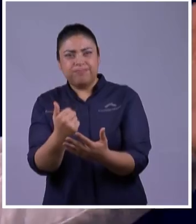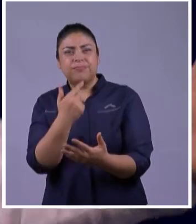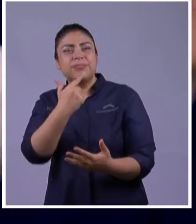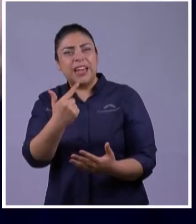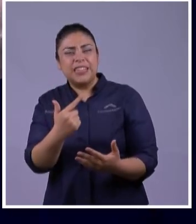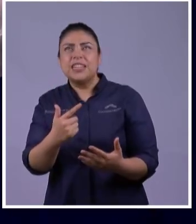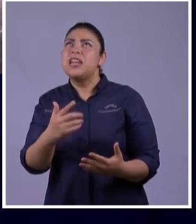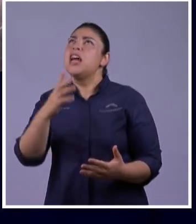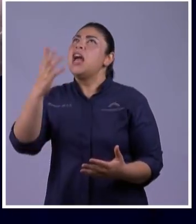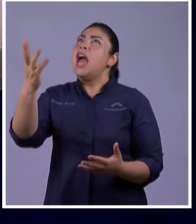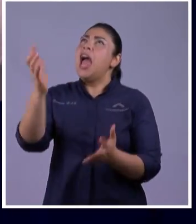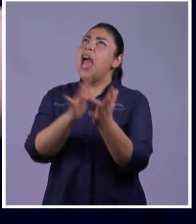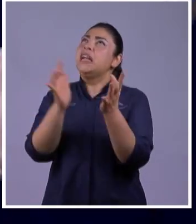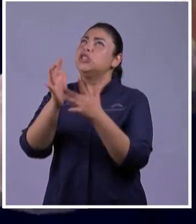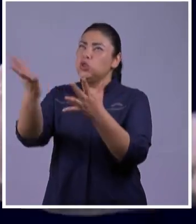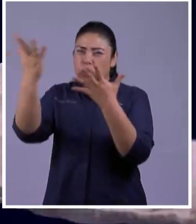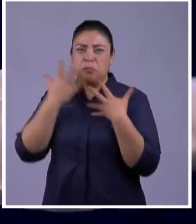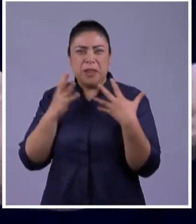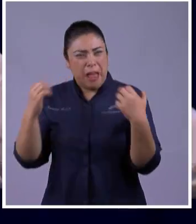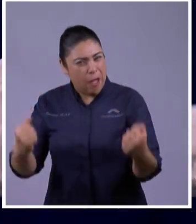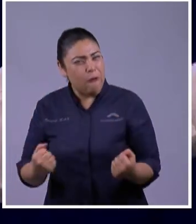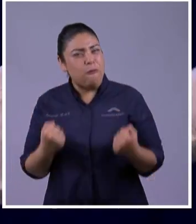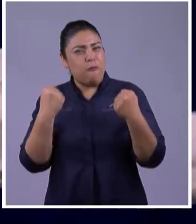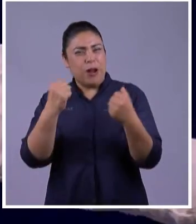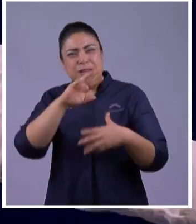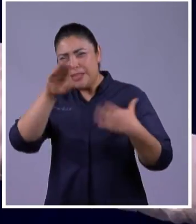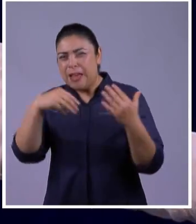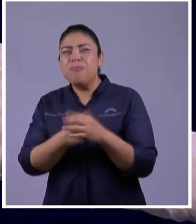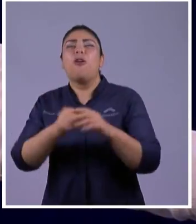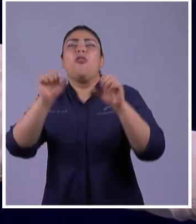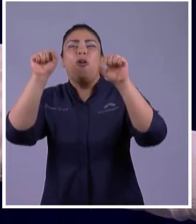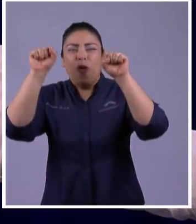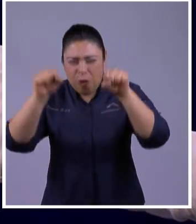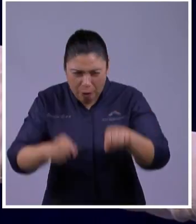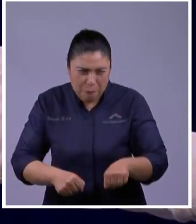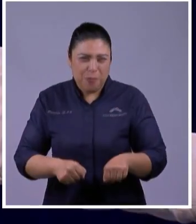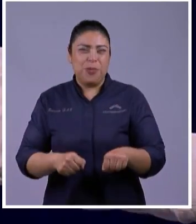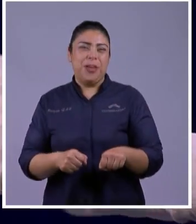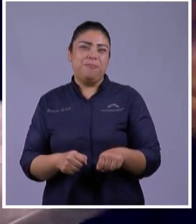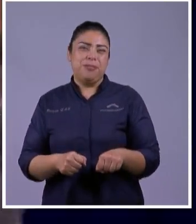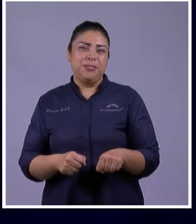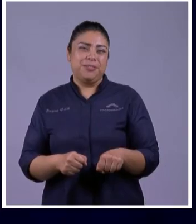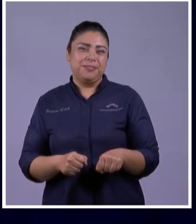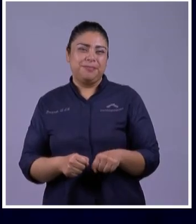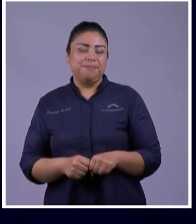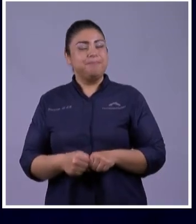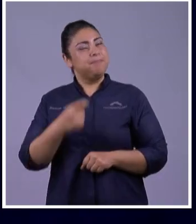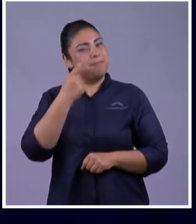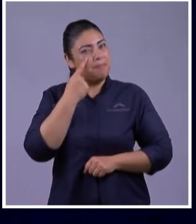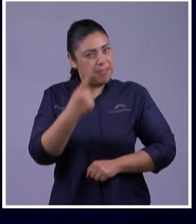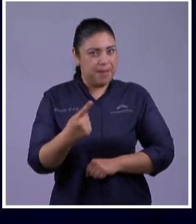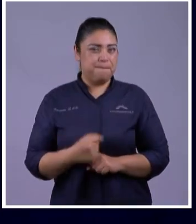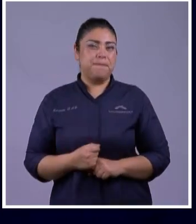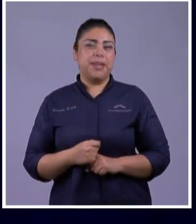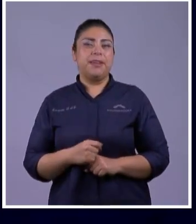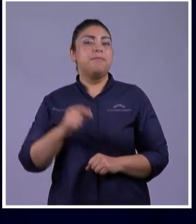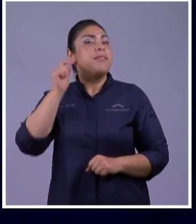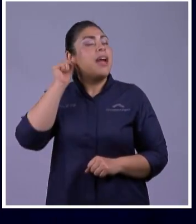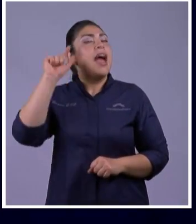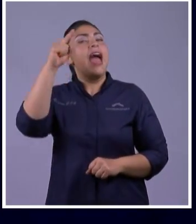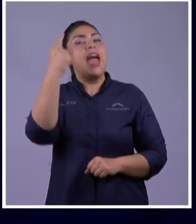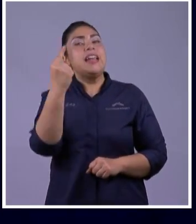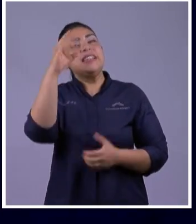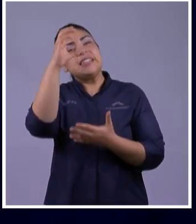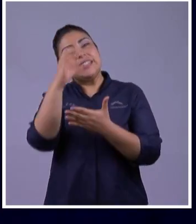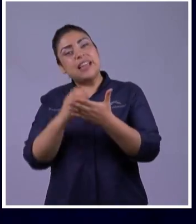que me fortalece dígalo toda la familia todo lo podemos en cristo que nos da las fuerzas mira lo que dice en génesis capítulo 8 verso